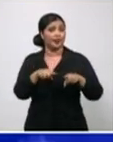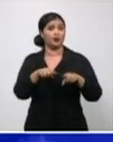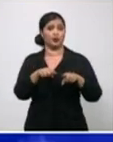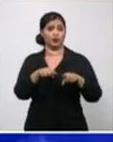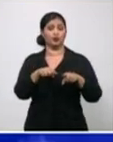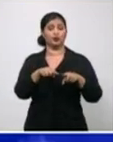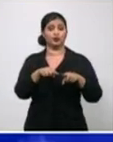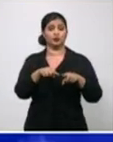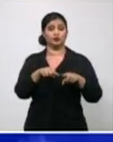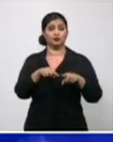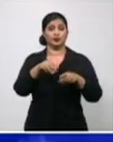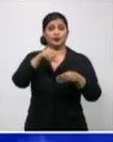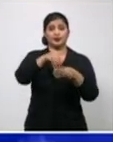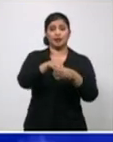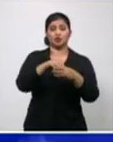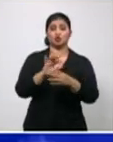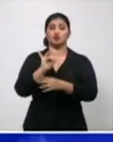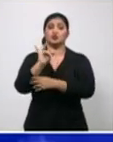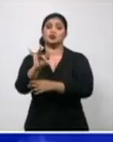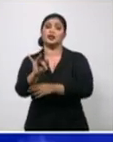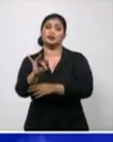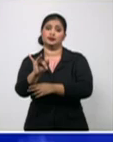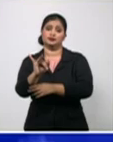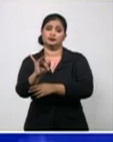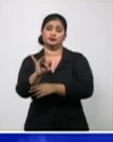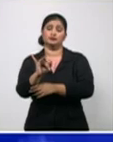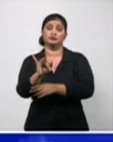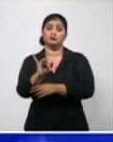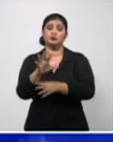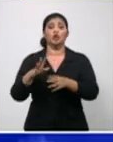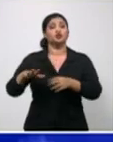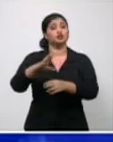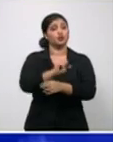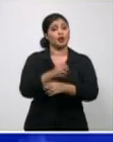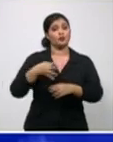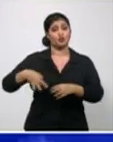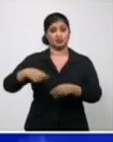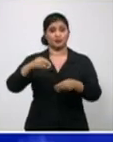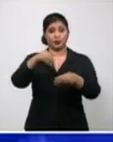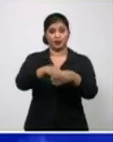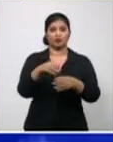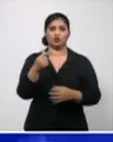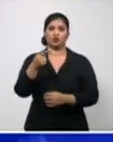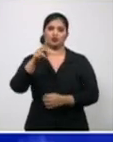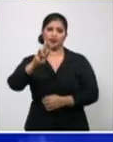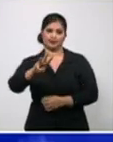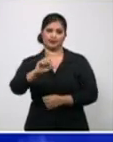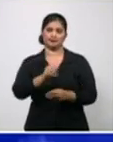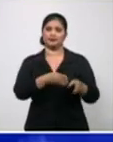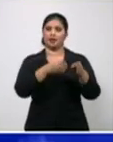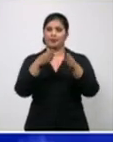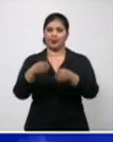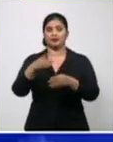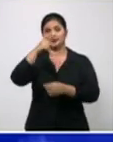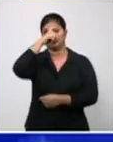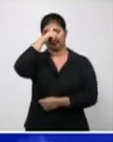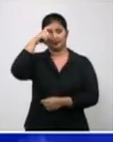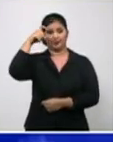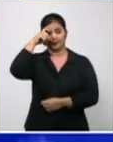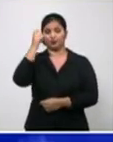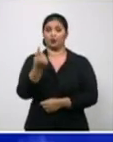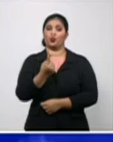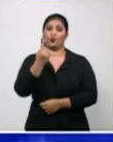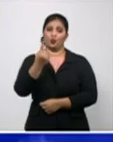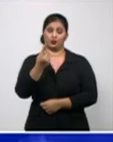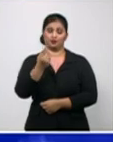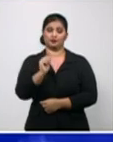de siete de sus trece municipios. Santiespíritus tiene un caso autóctono del municipio Trinidad,